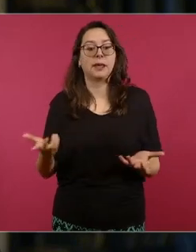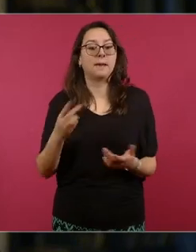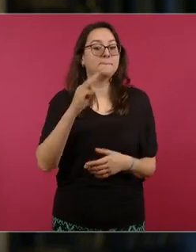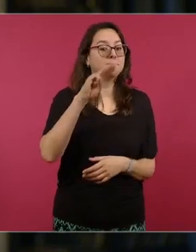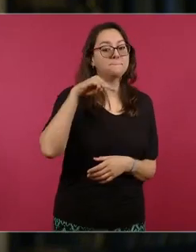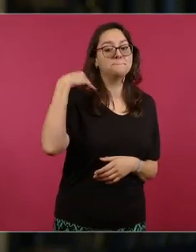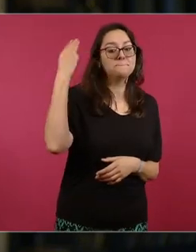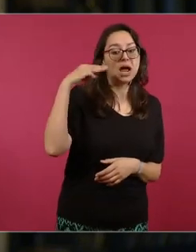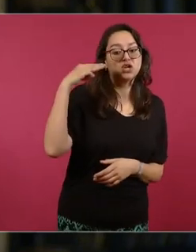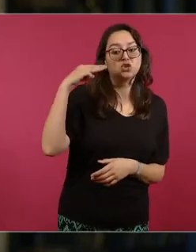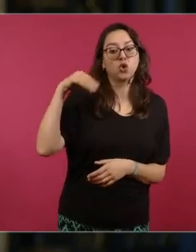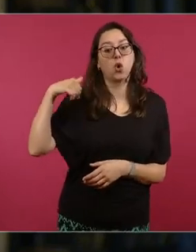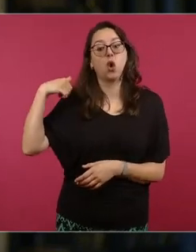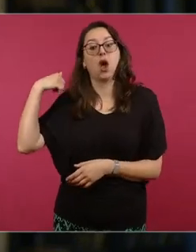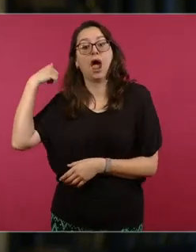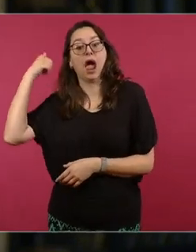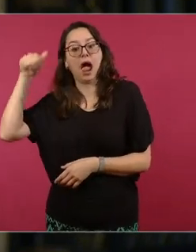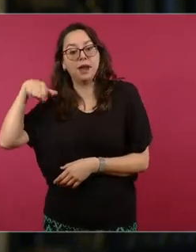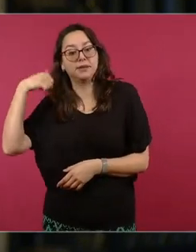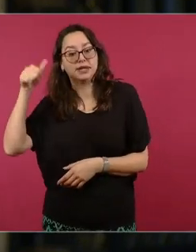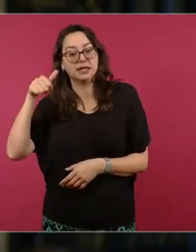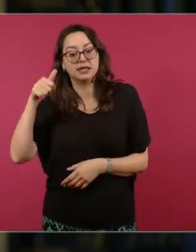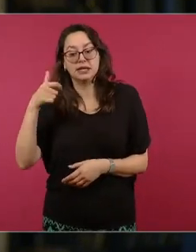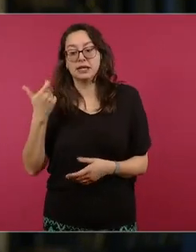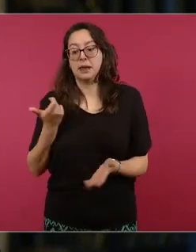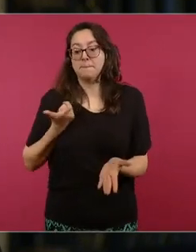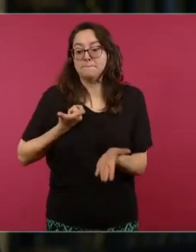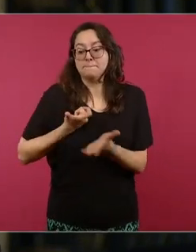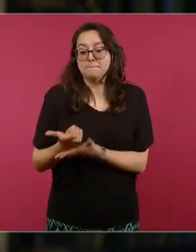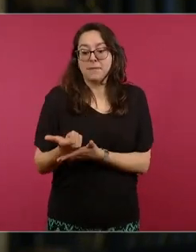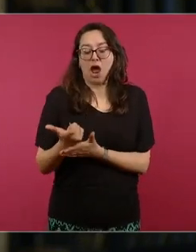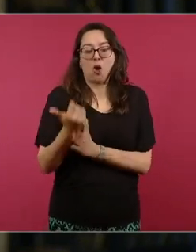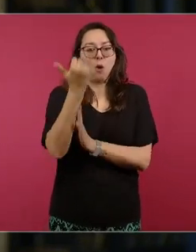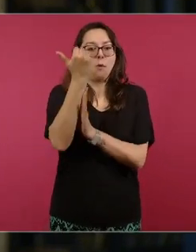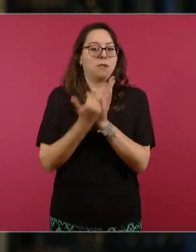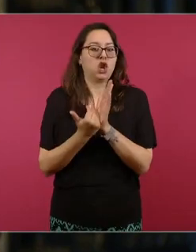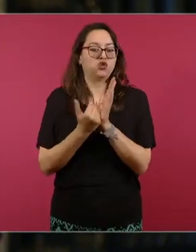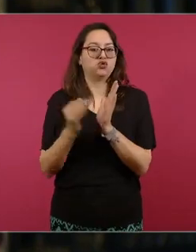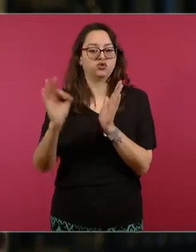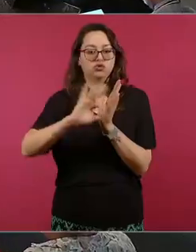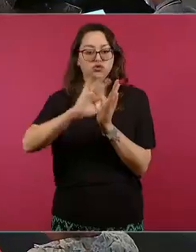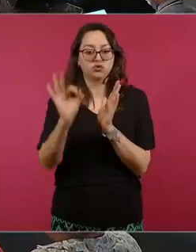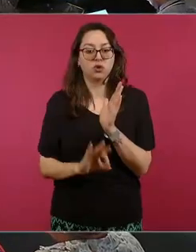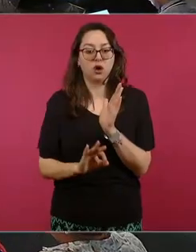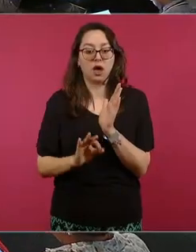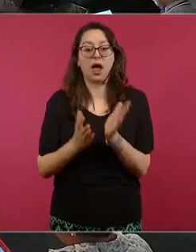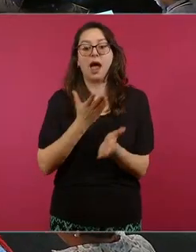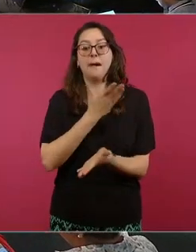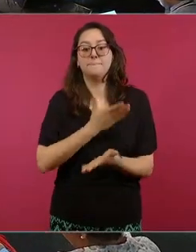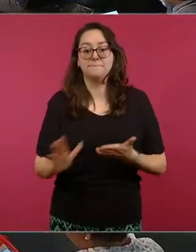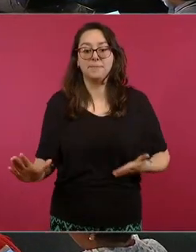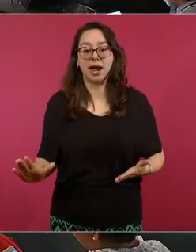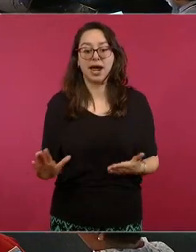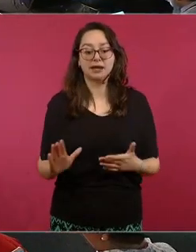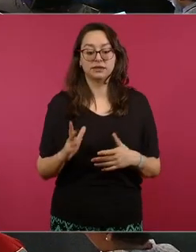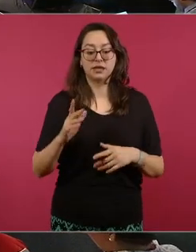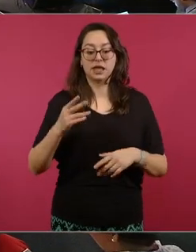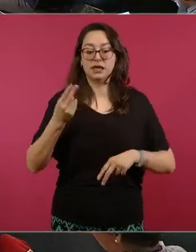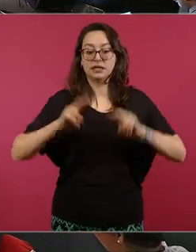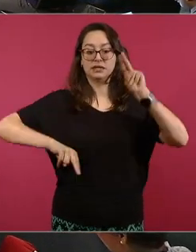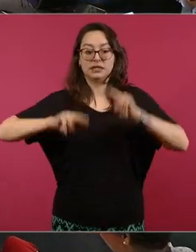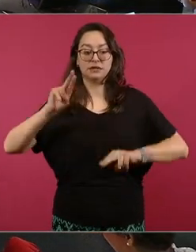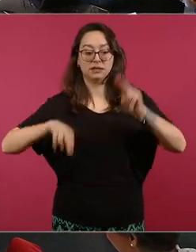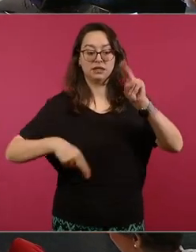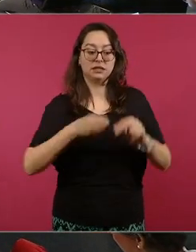que tendríamos un mes adicional de tarifa especial y que además se establecen dos escalones de consumo de cero a mil